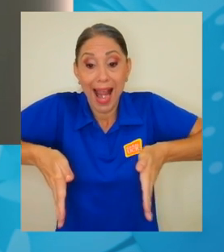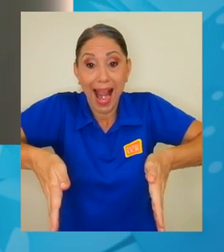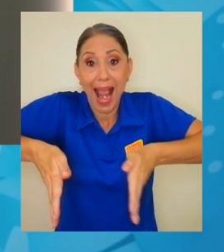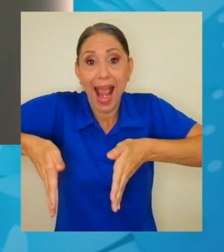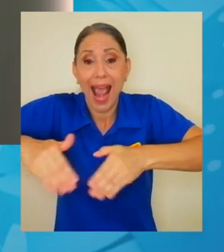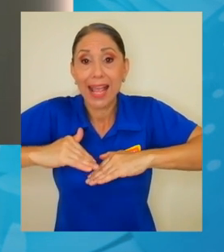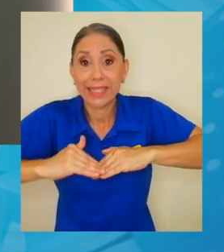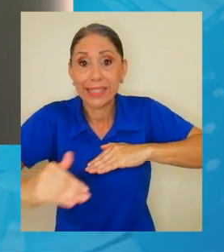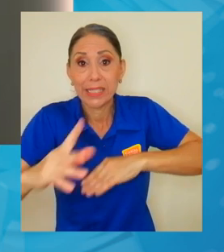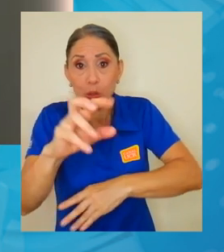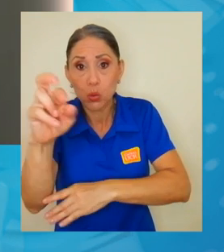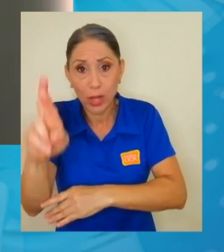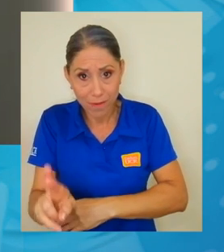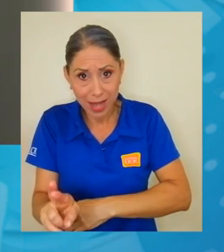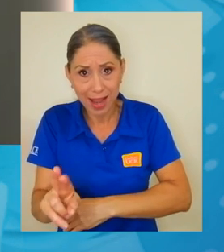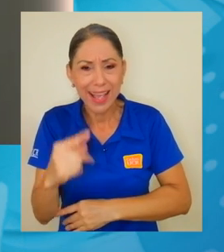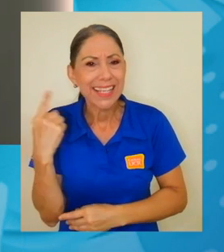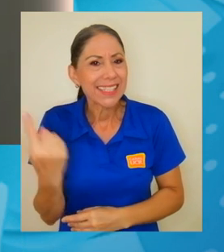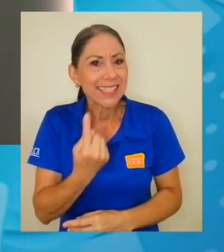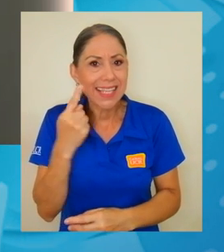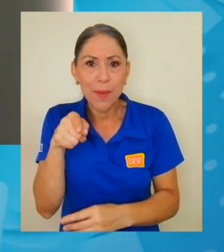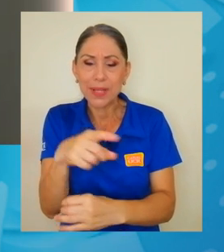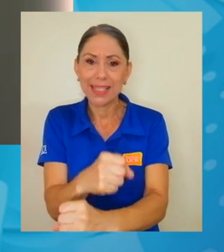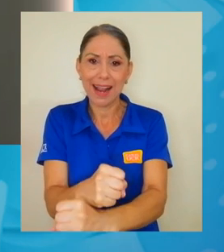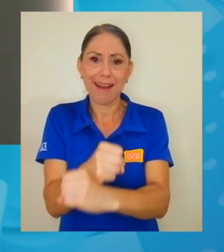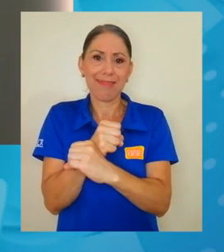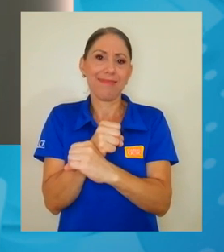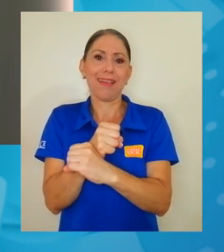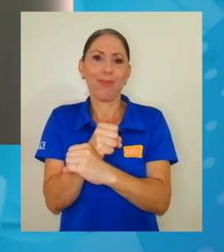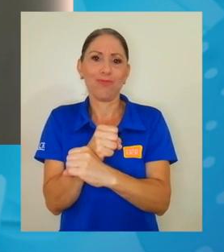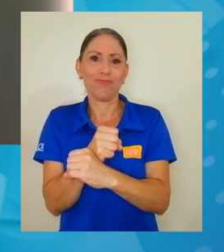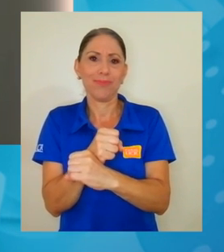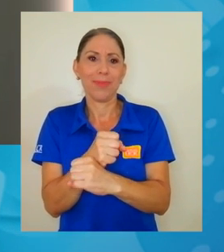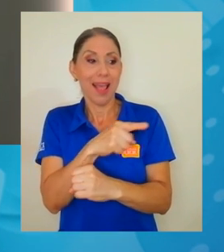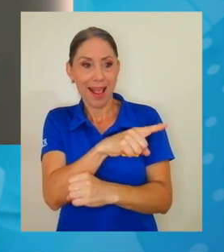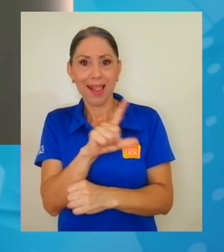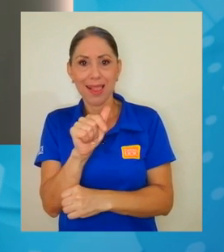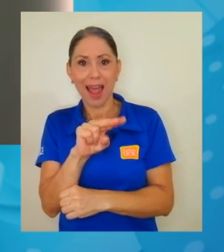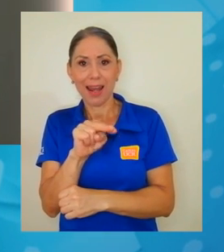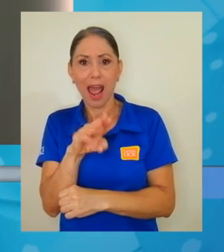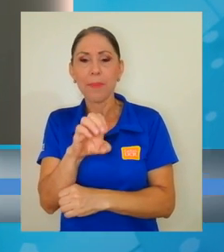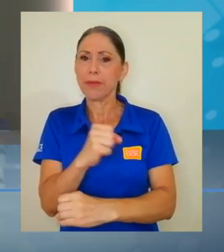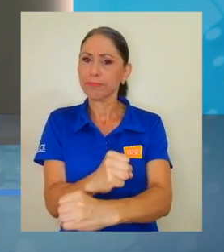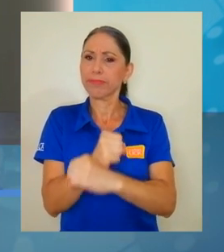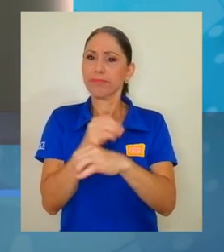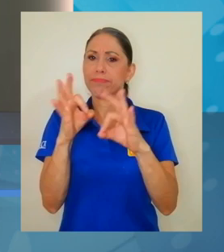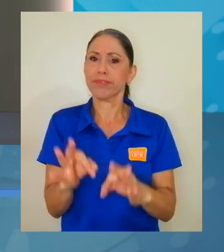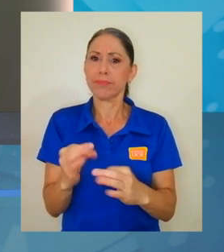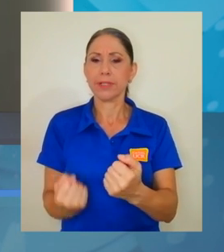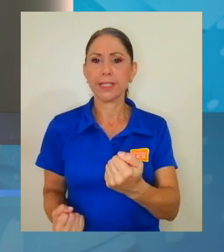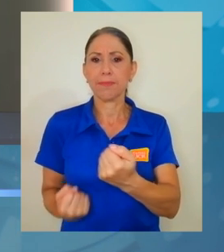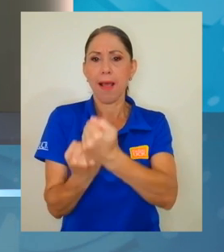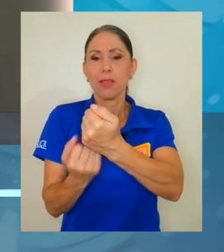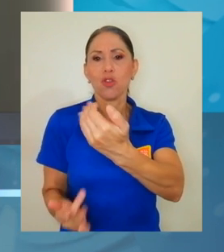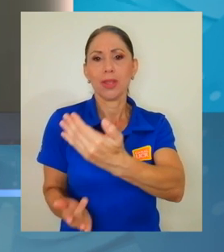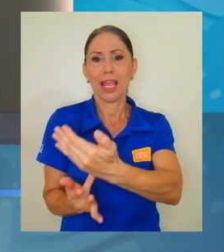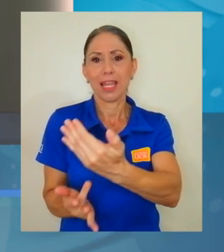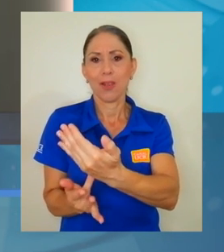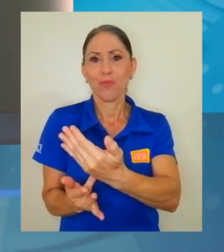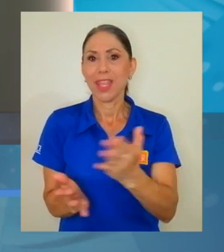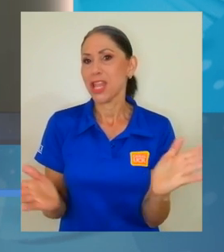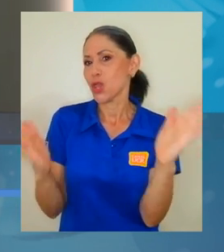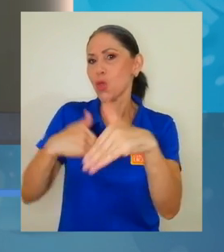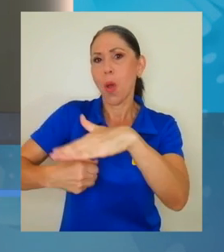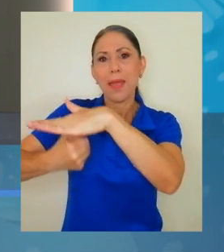siempre están garantizados por parte de la ANAMI que se tiene todo el respaldo técnico y que se está totalmente